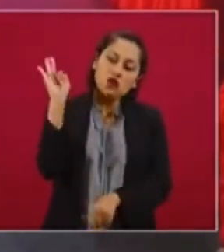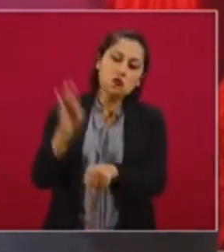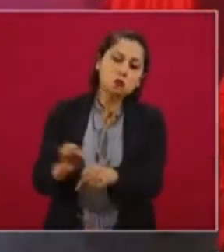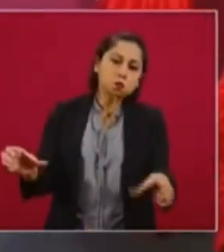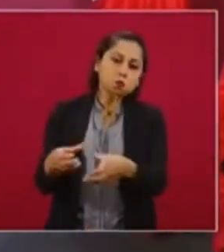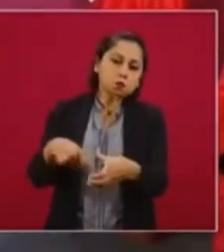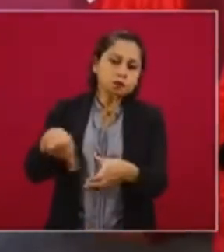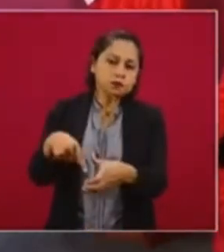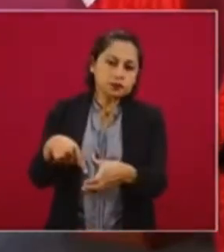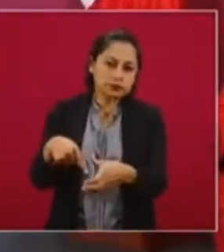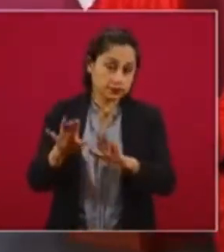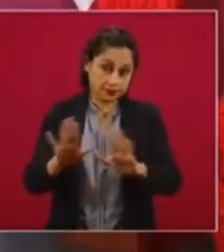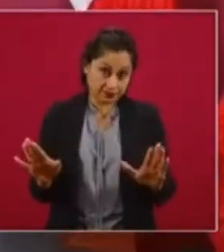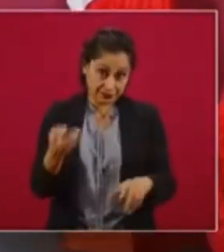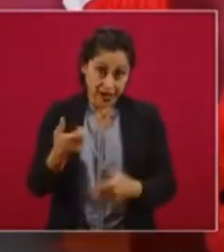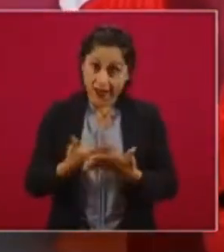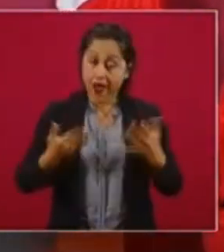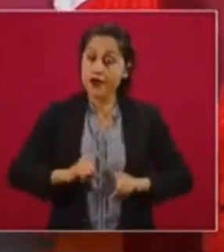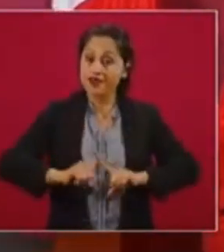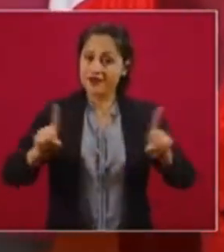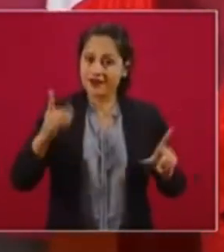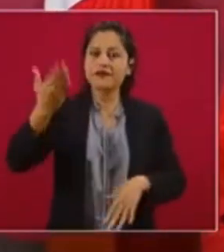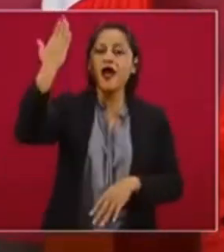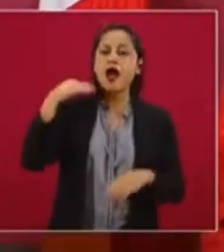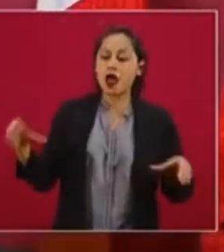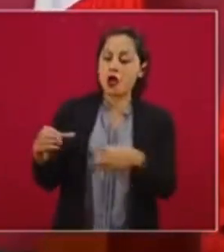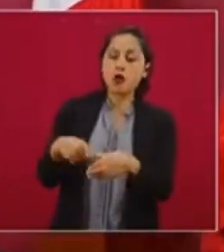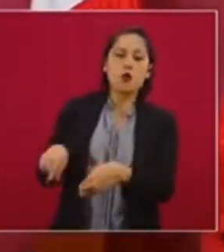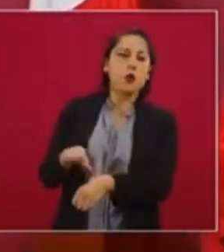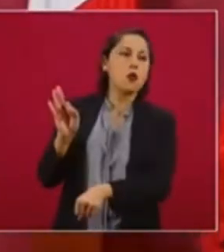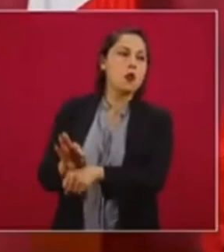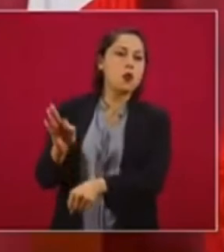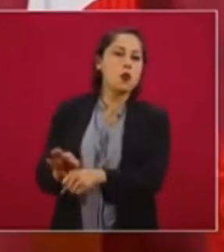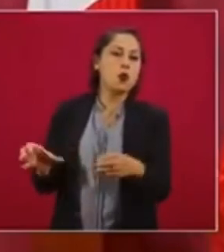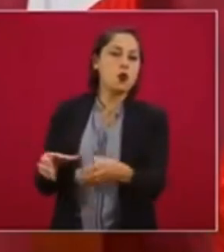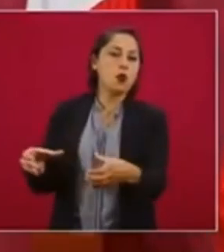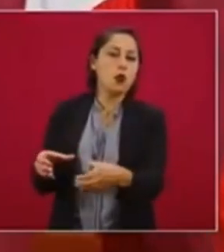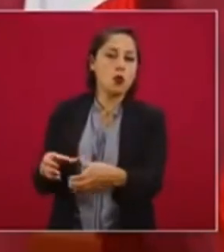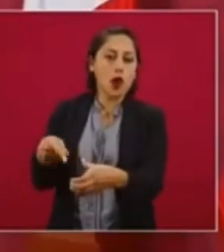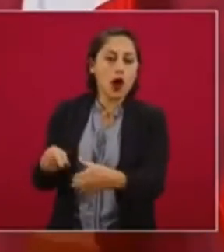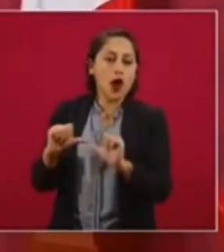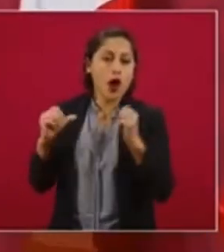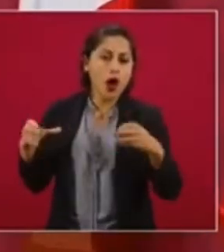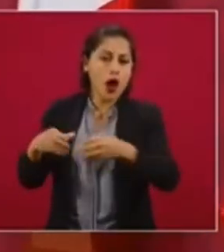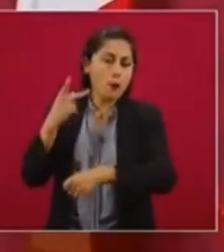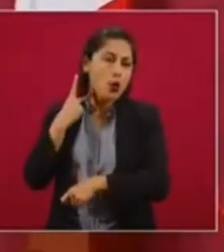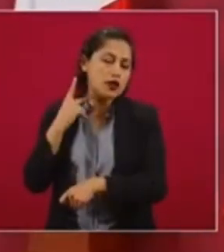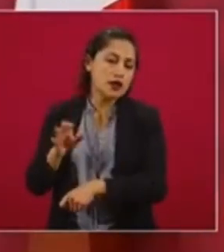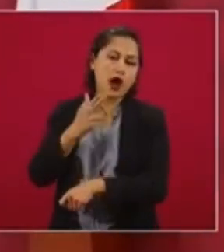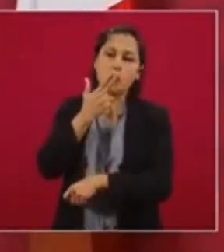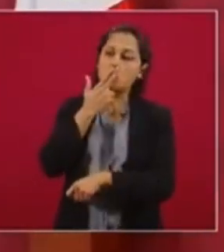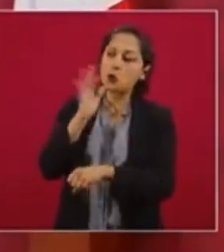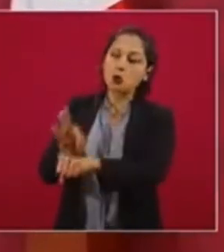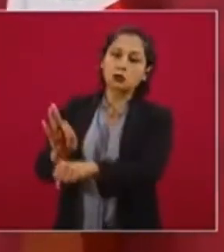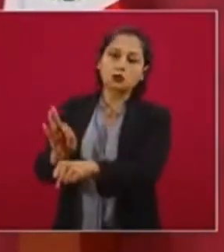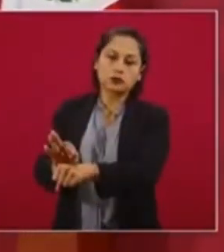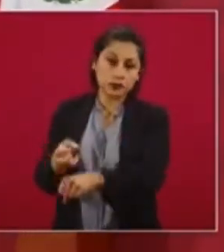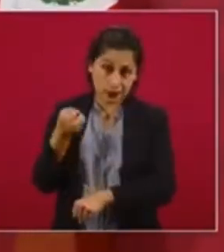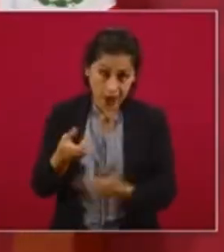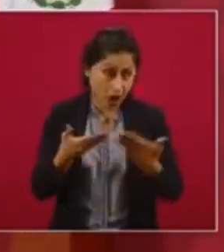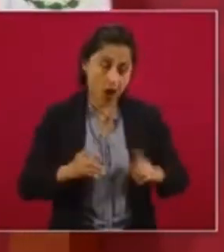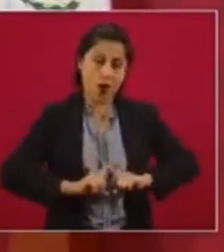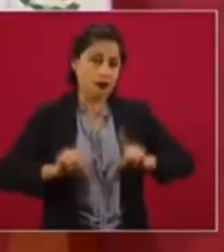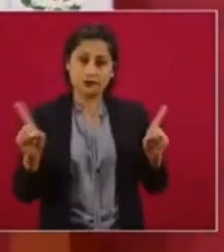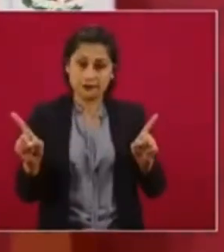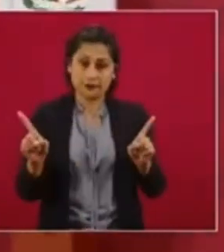poder ya no es el llamado círculo rojo ya no es la llamada sociedad política ya no es la